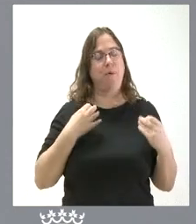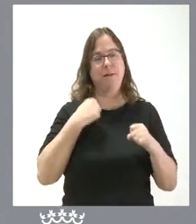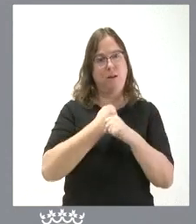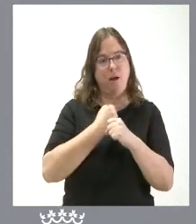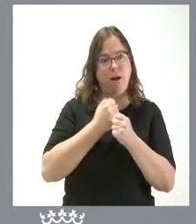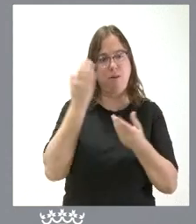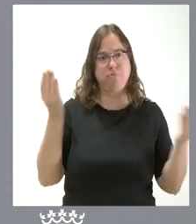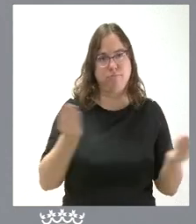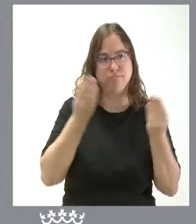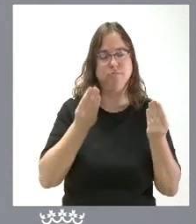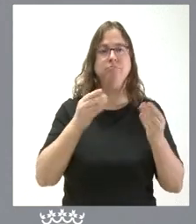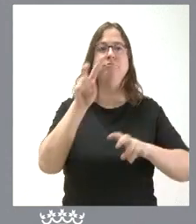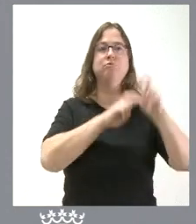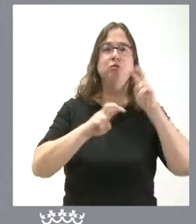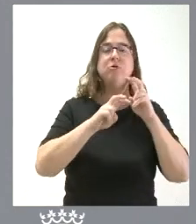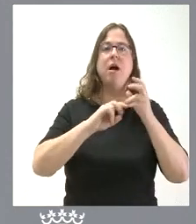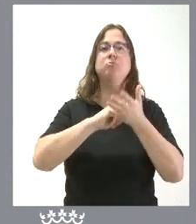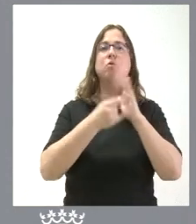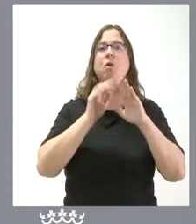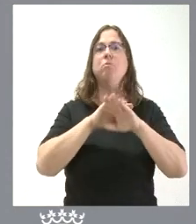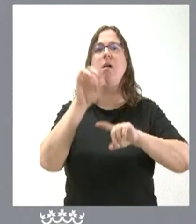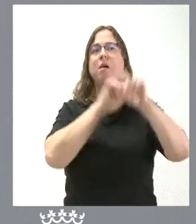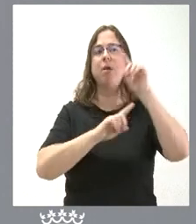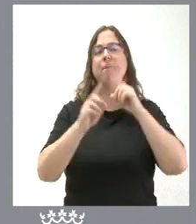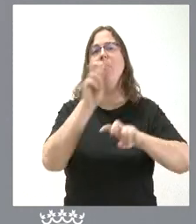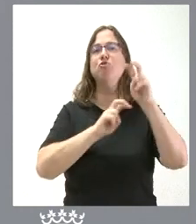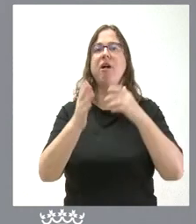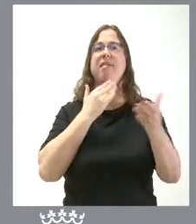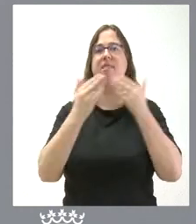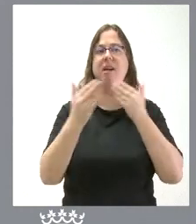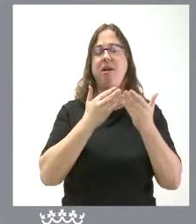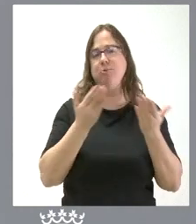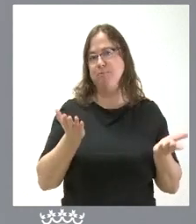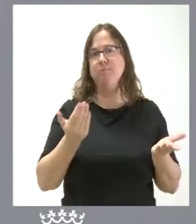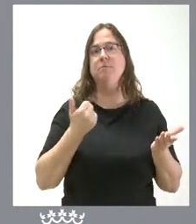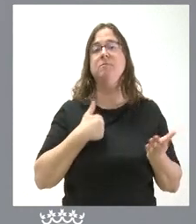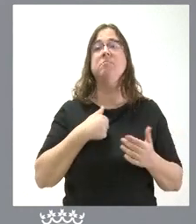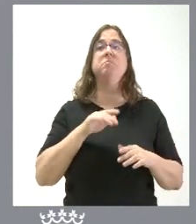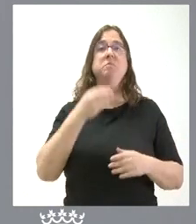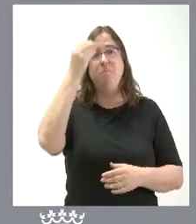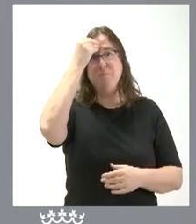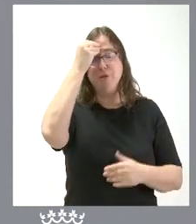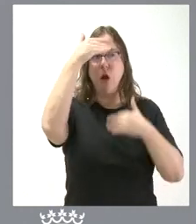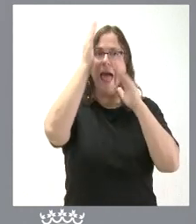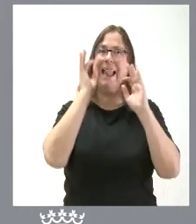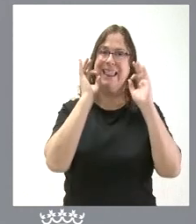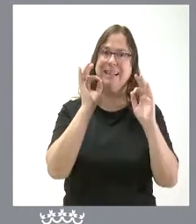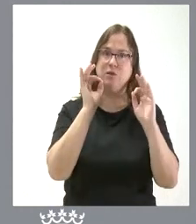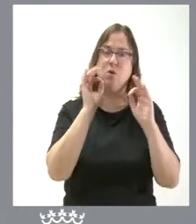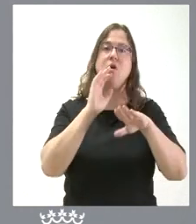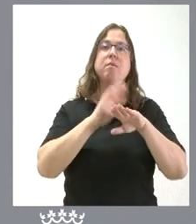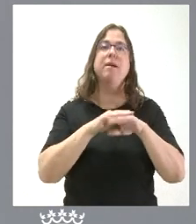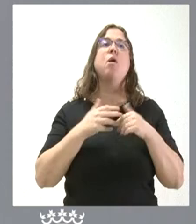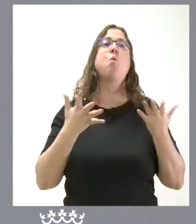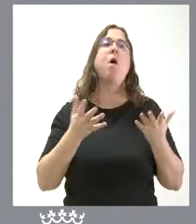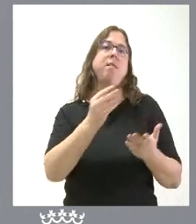resolver los problemas buscar los cáuces para el diálogo para la resolución como aquí se plantea y por tanto estar muy atentos a cuáles son